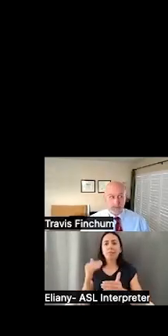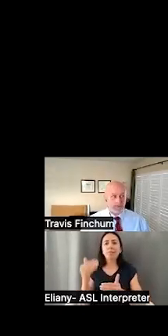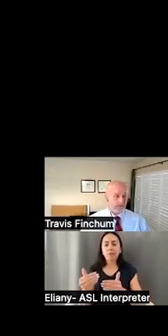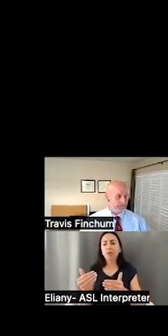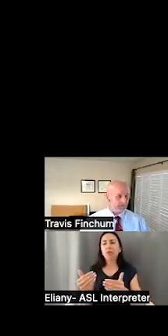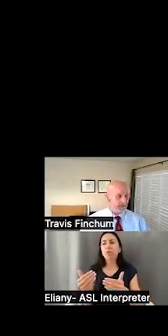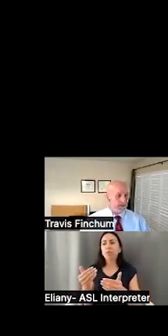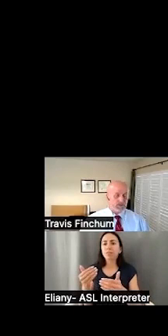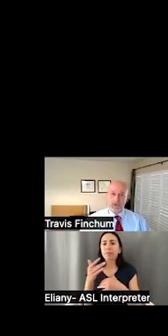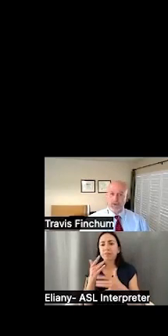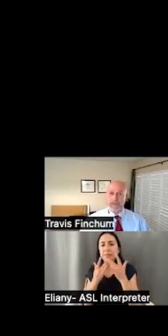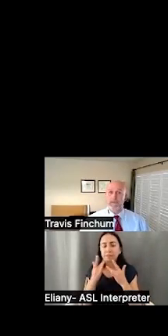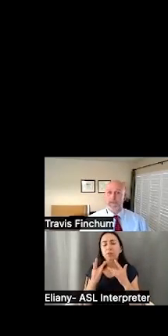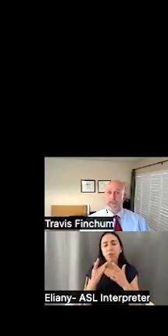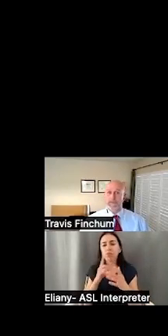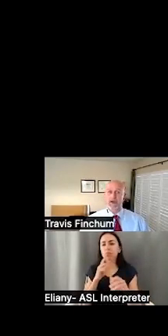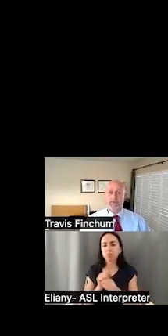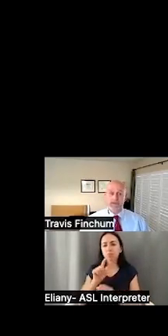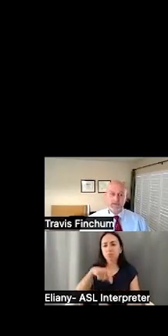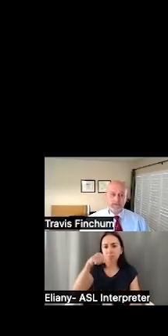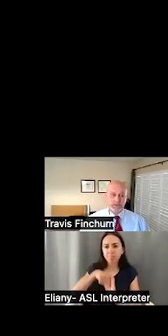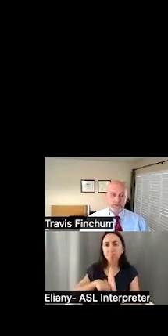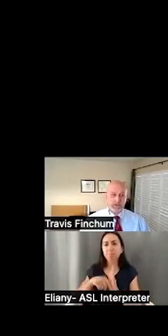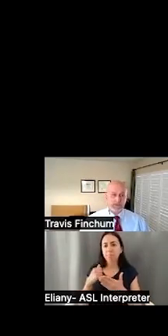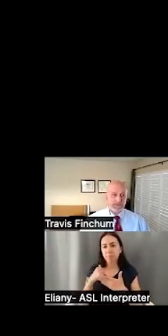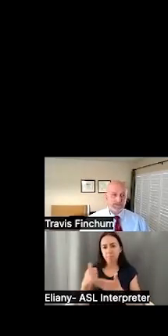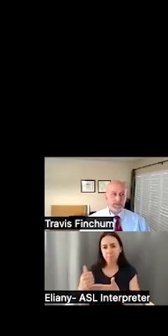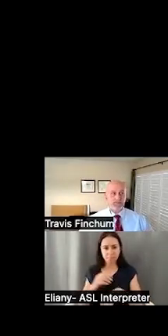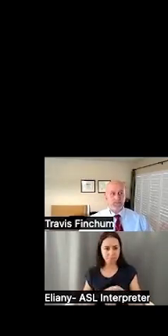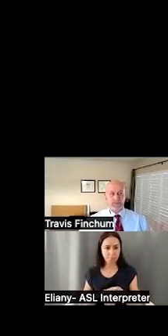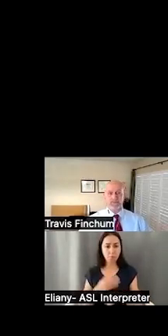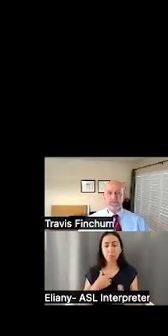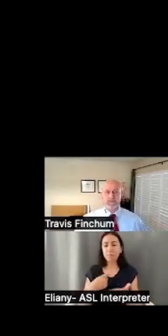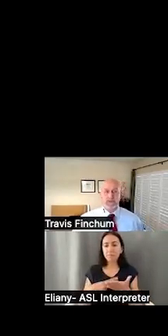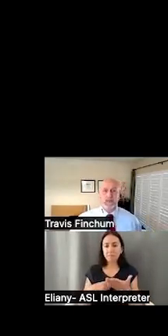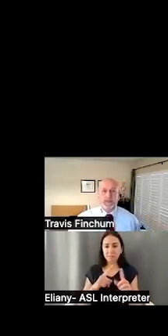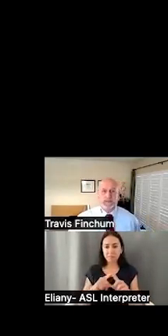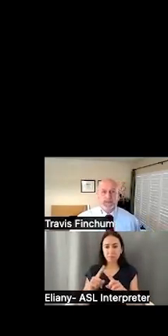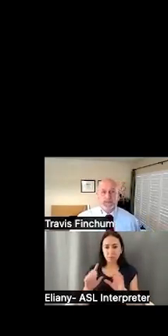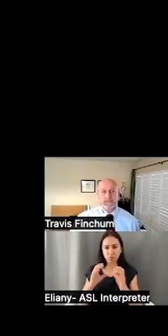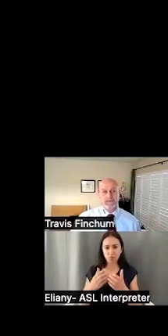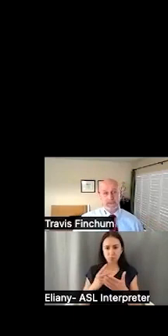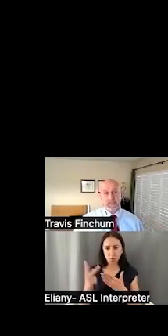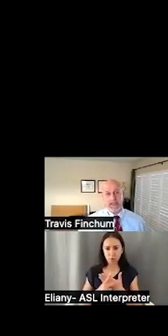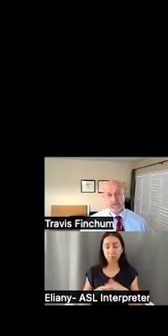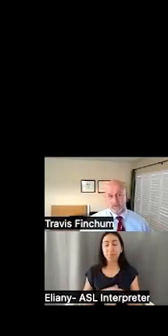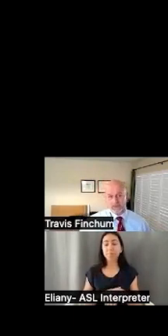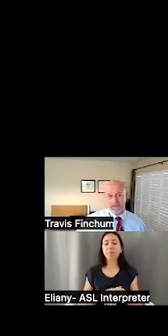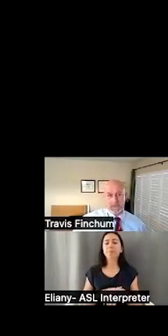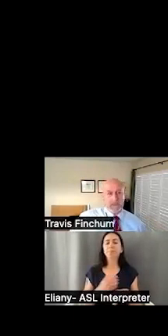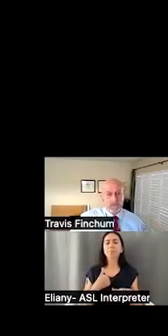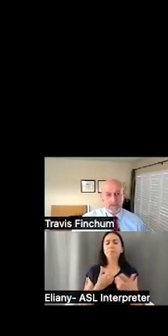poder sobrevivir con el programa de beneficios públicos. Entonces, vamos a hablar acerca de estos programas.